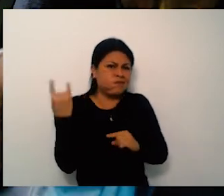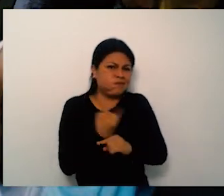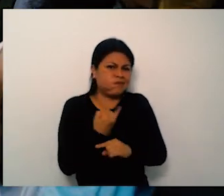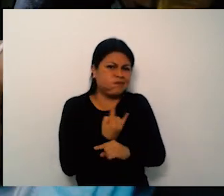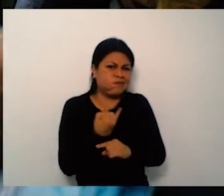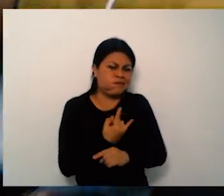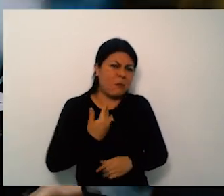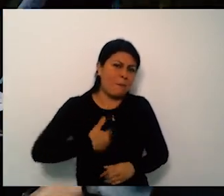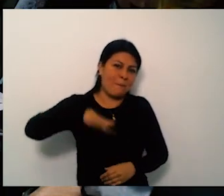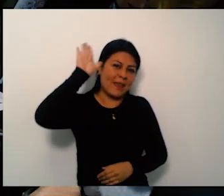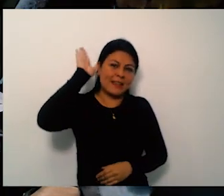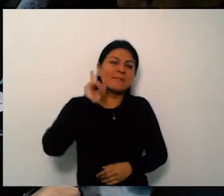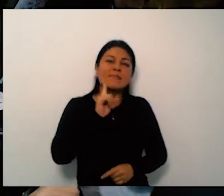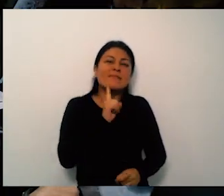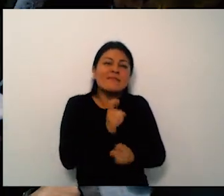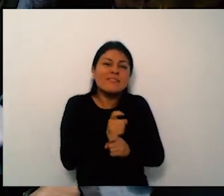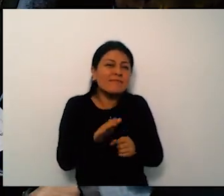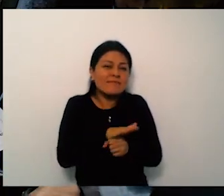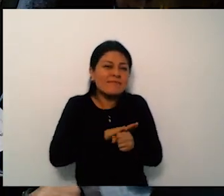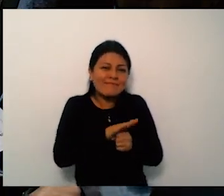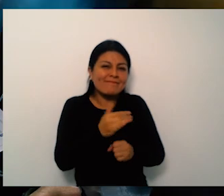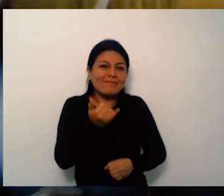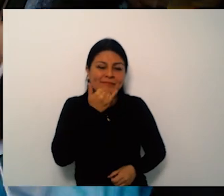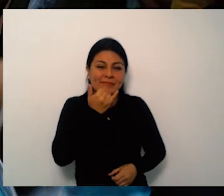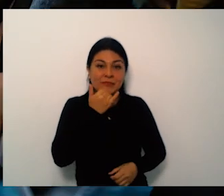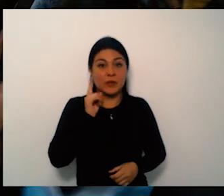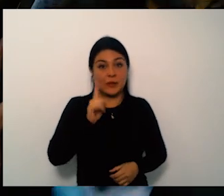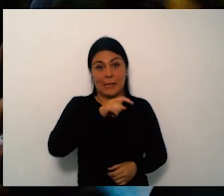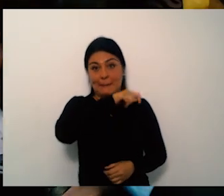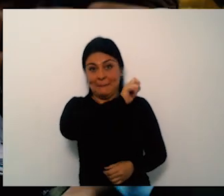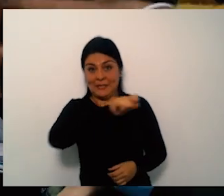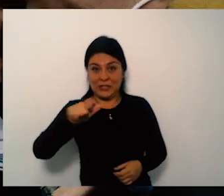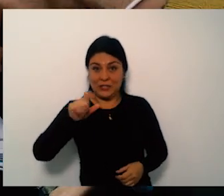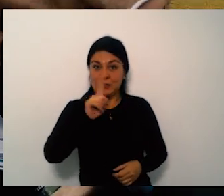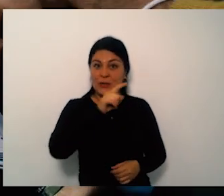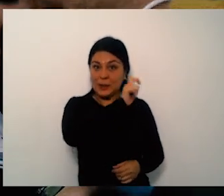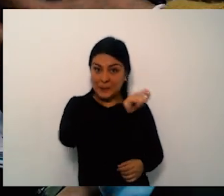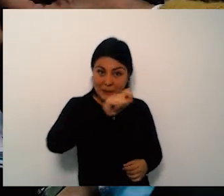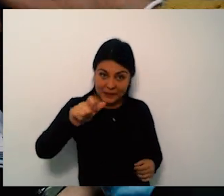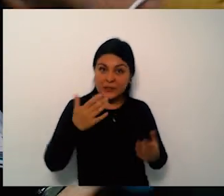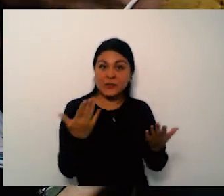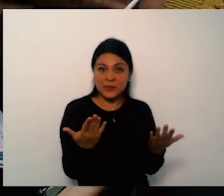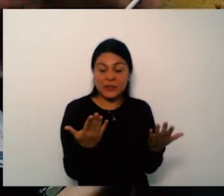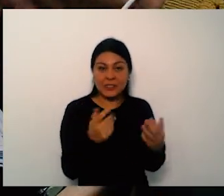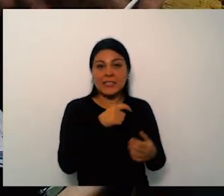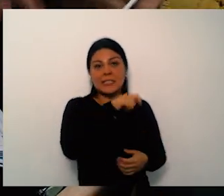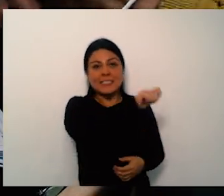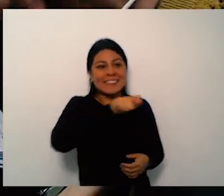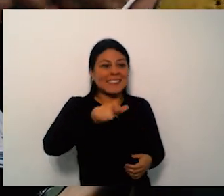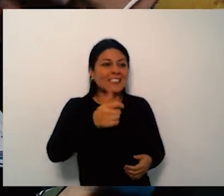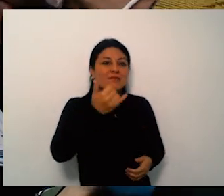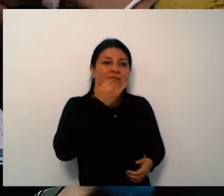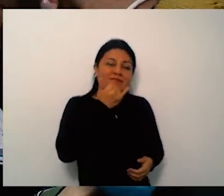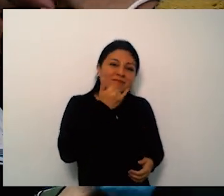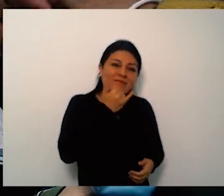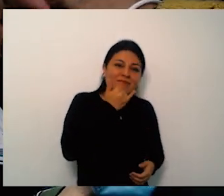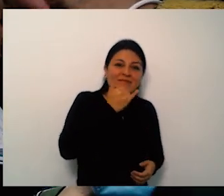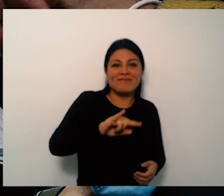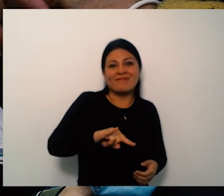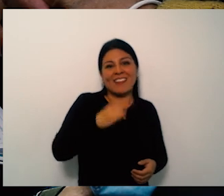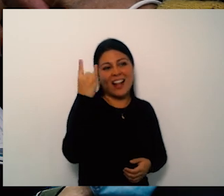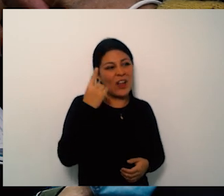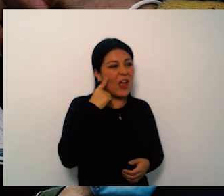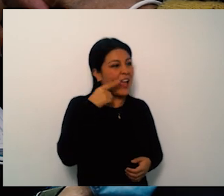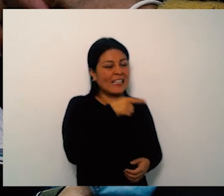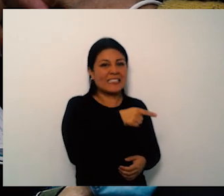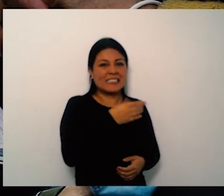es el secretario de salud y desde luego la presencia de la alcaldesa mayor de Bogotá para que esas obras se desarrollaran es el caso